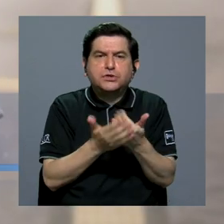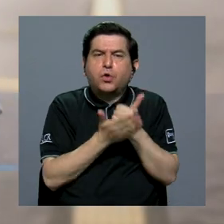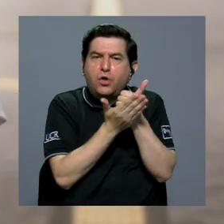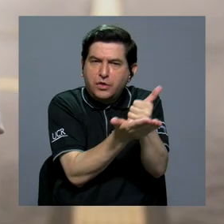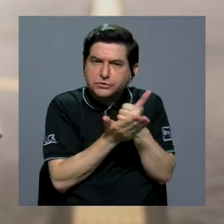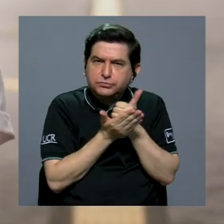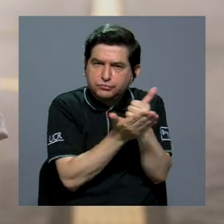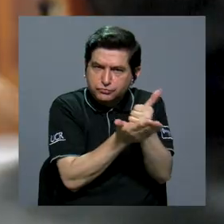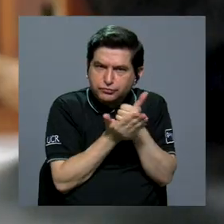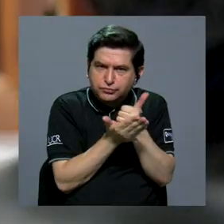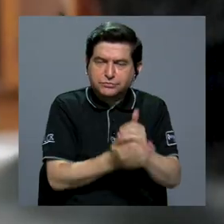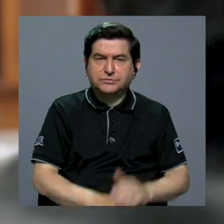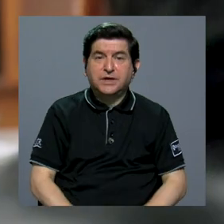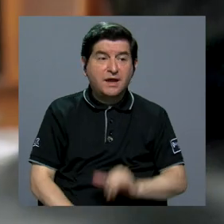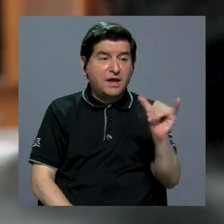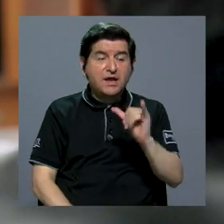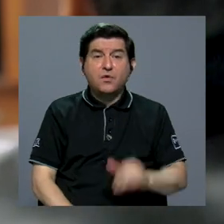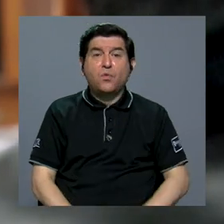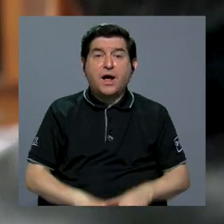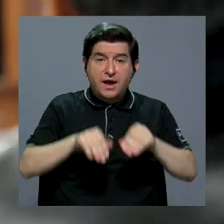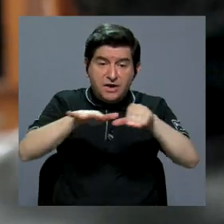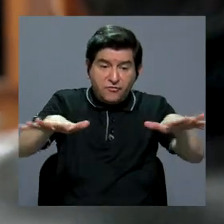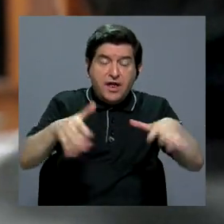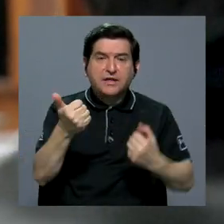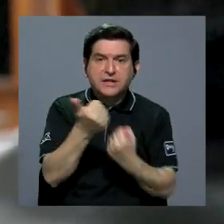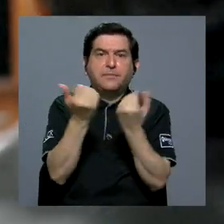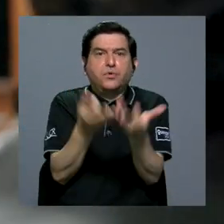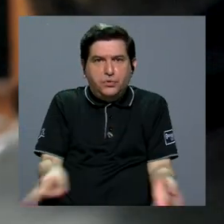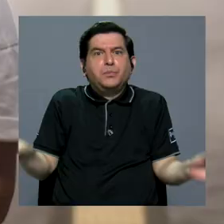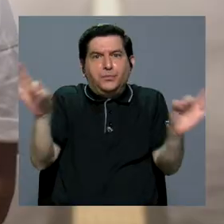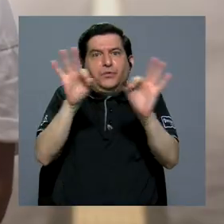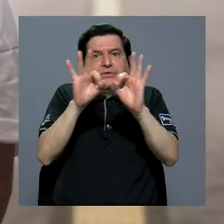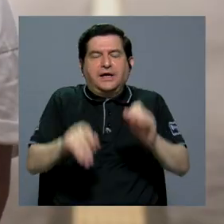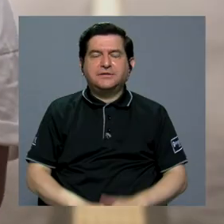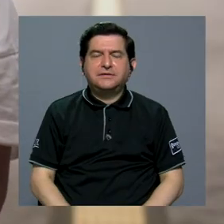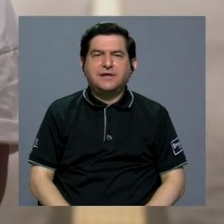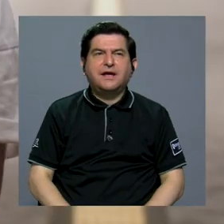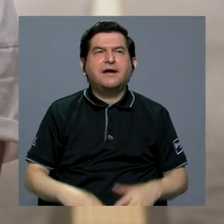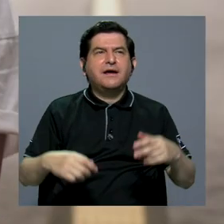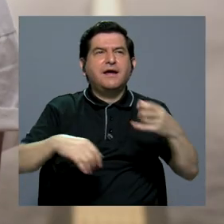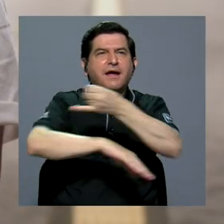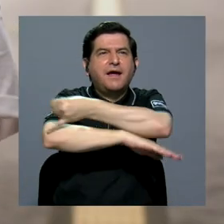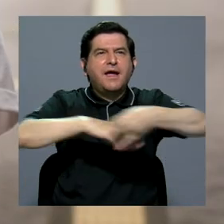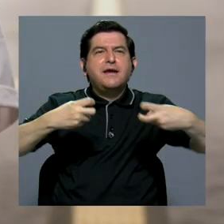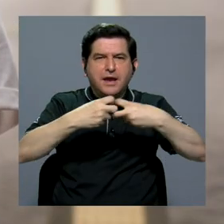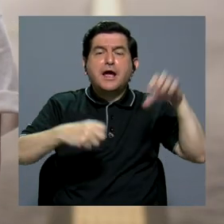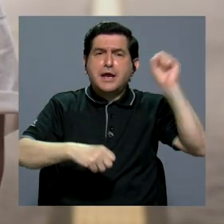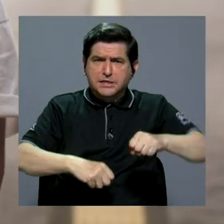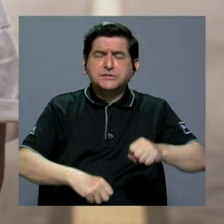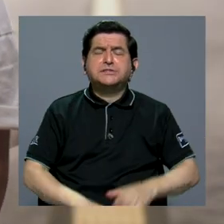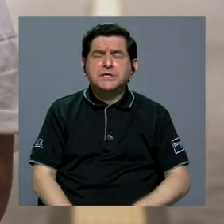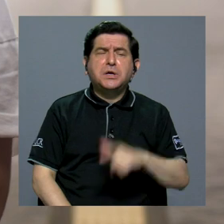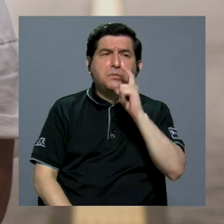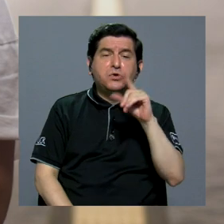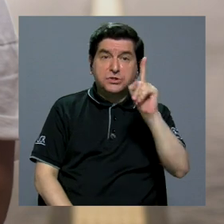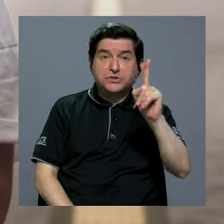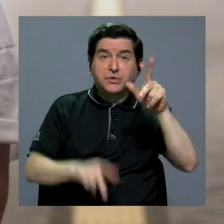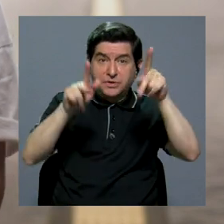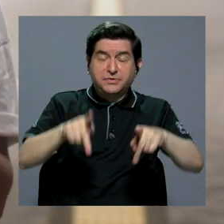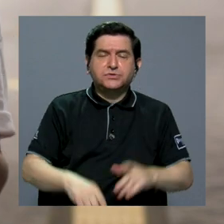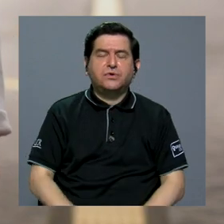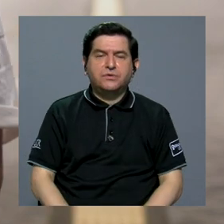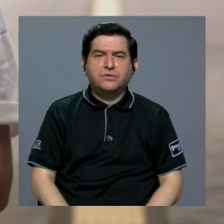nos podamos ayudar y así, porque también una red de apoyo es muy importante, bien qué mal. Sí, digamos, en eléctrica sí hay una ponicha, y también,